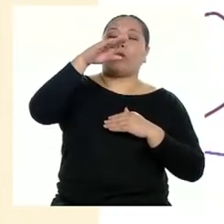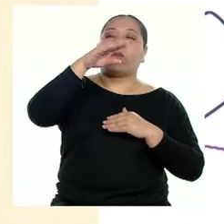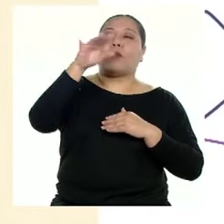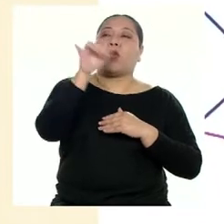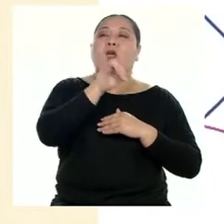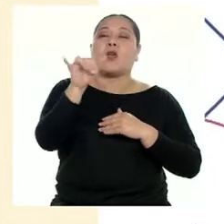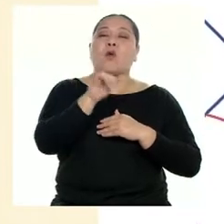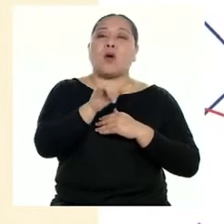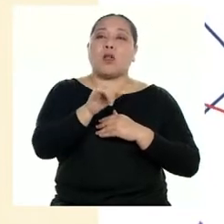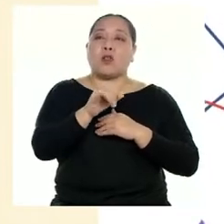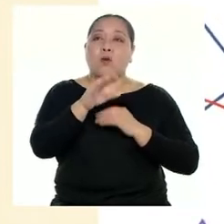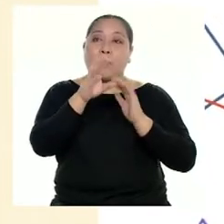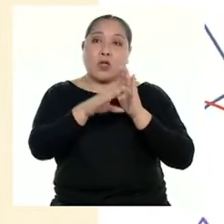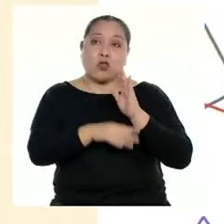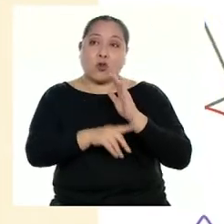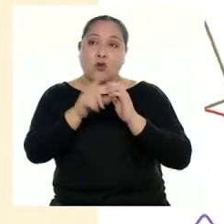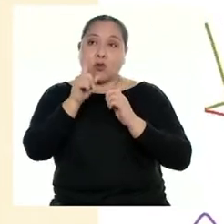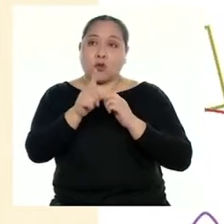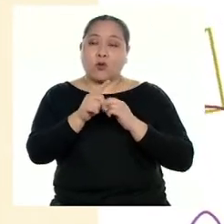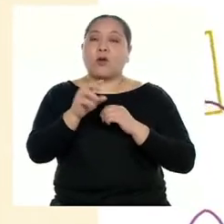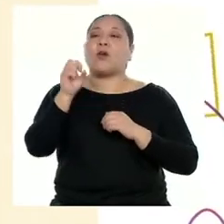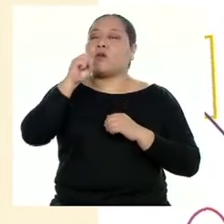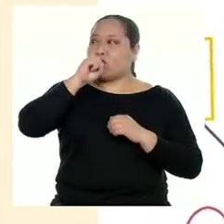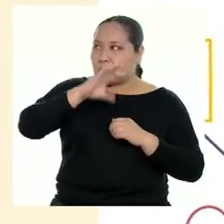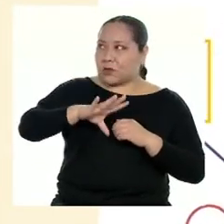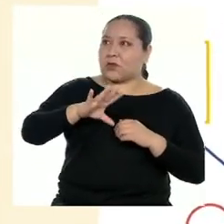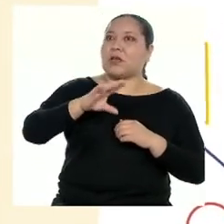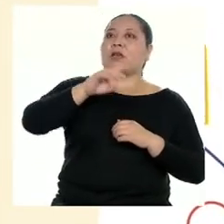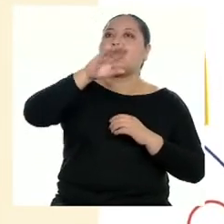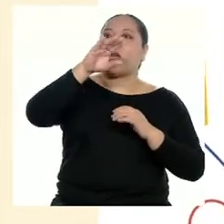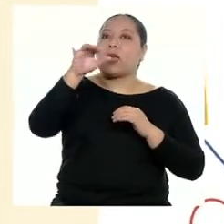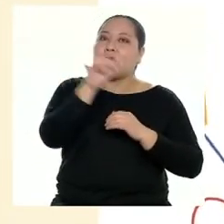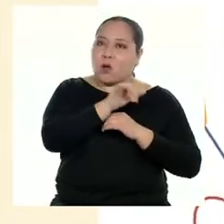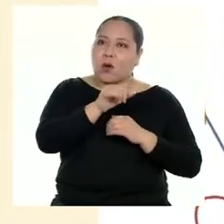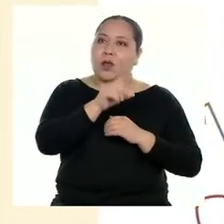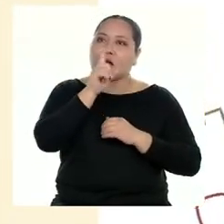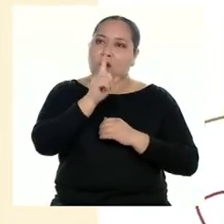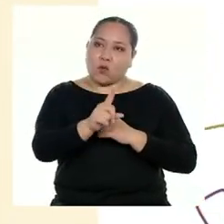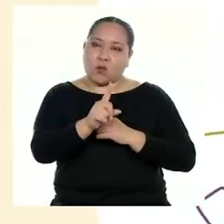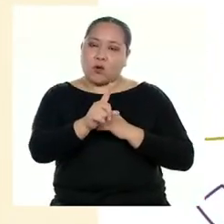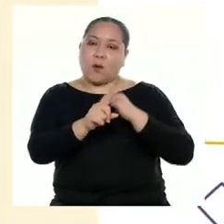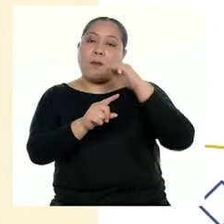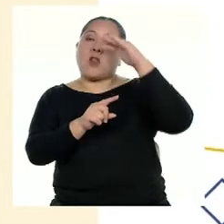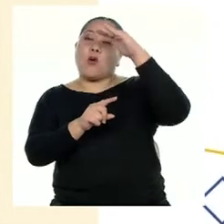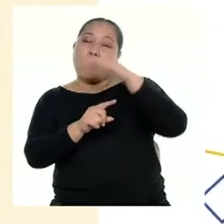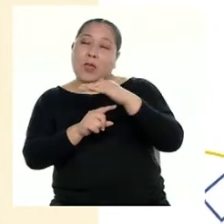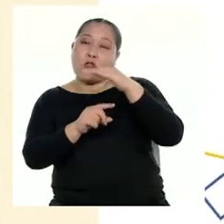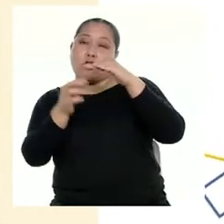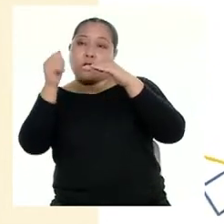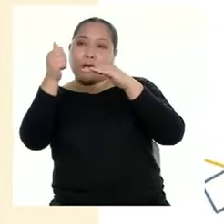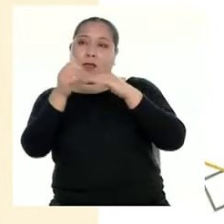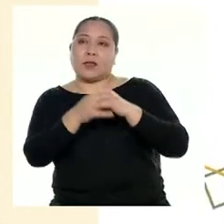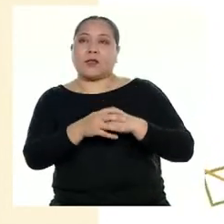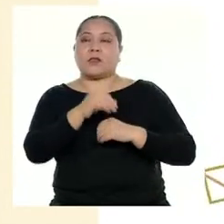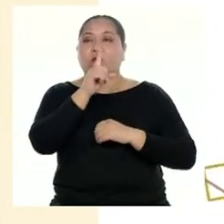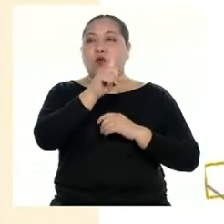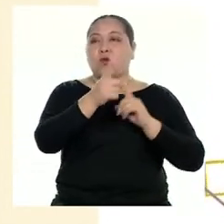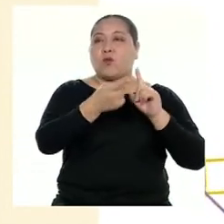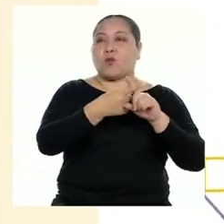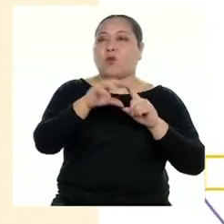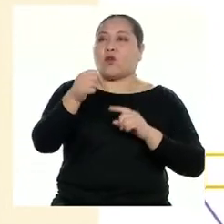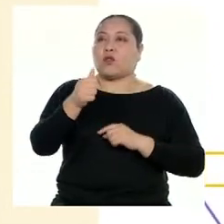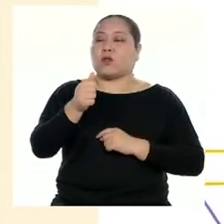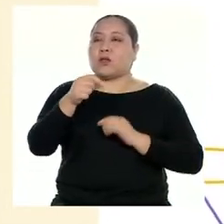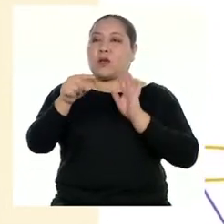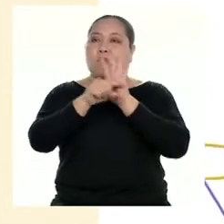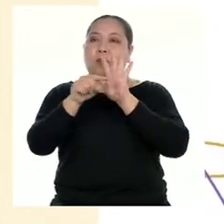quiere decir que el coeficiente puede ser igual o mayor que la unidad. entonces en la expresión 1 por 10 a la